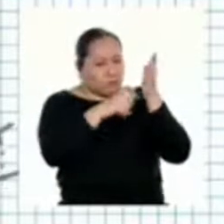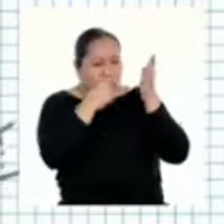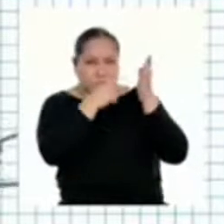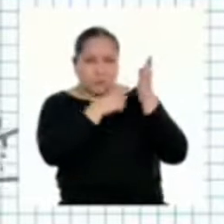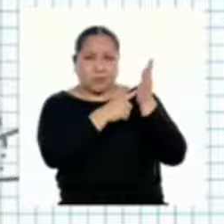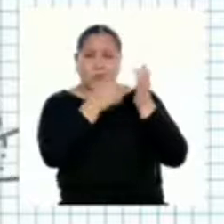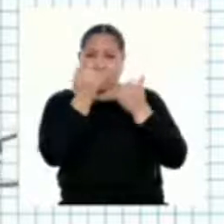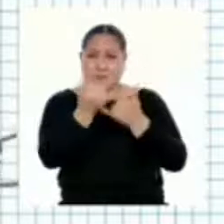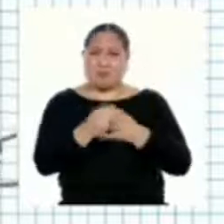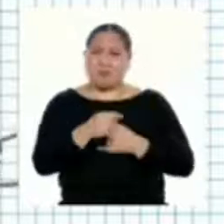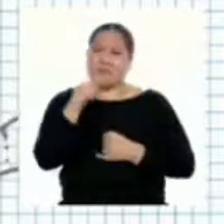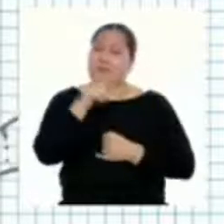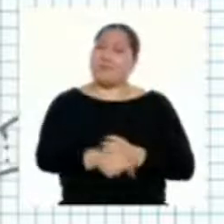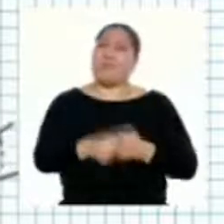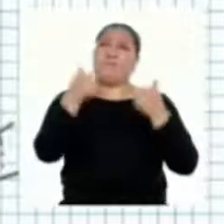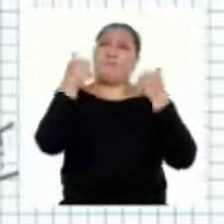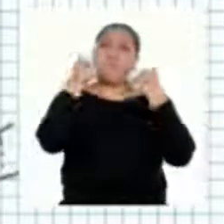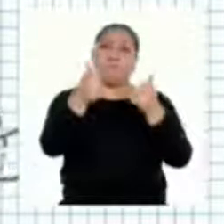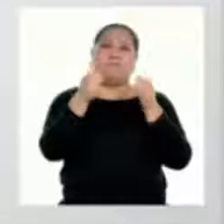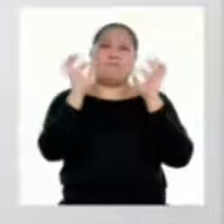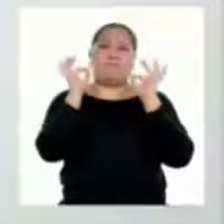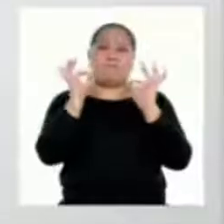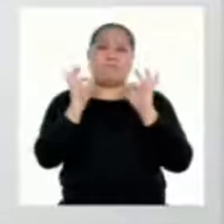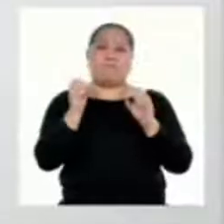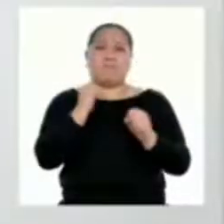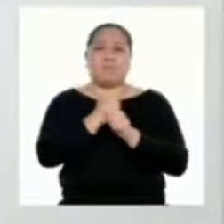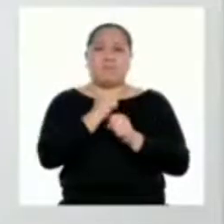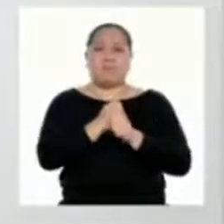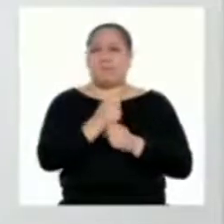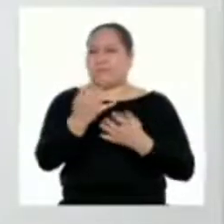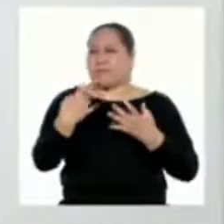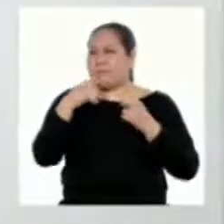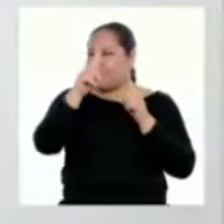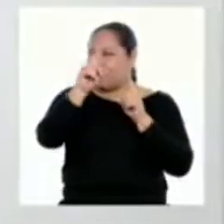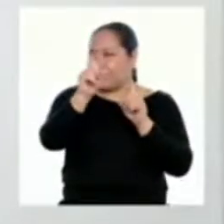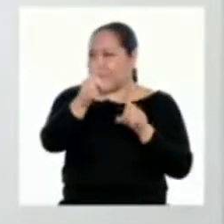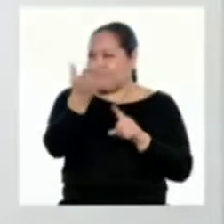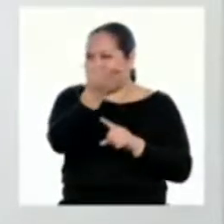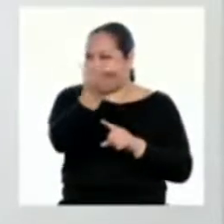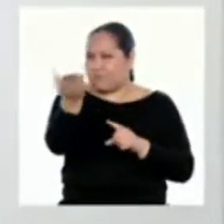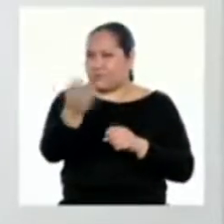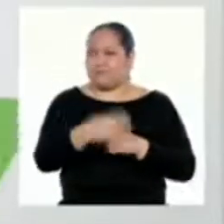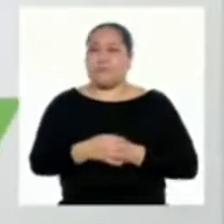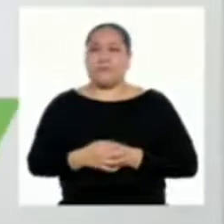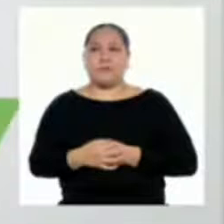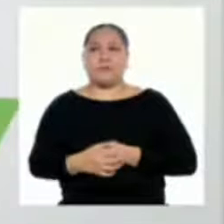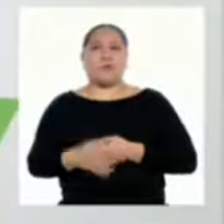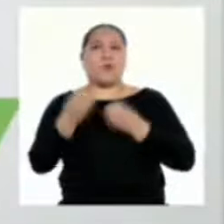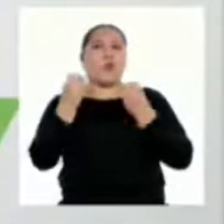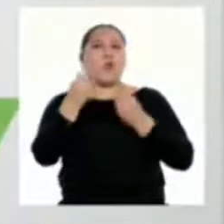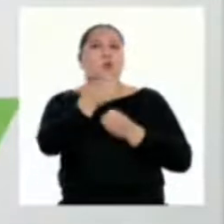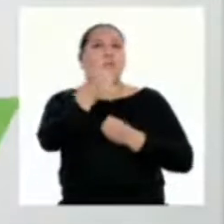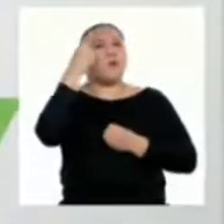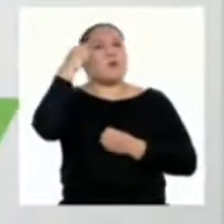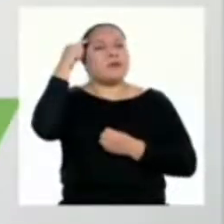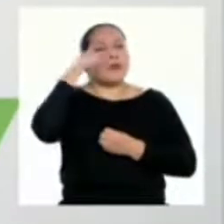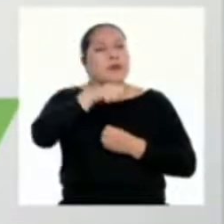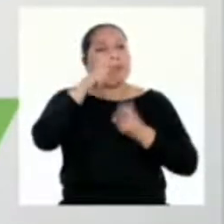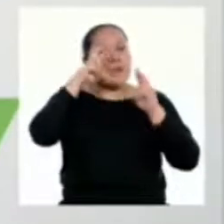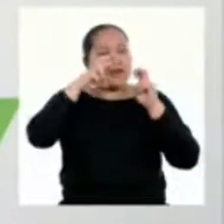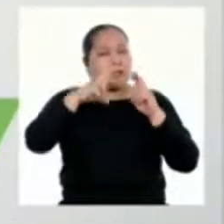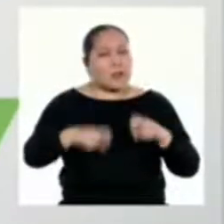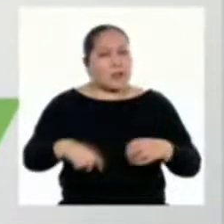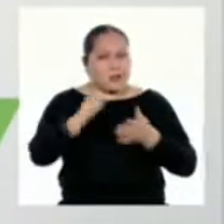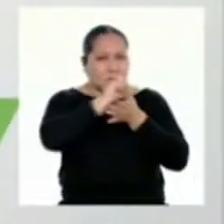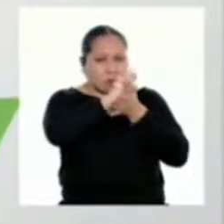bastante productivo tengo una pequeña pregunta para ustedes ¿cómo creen que este análisis de los textos nos